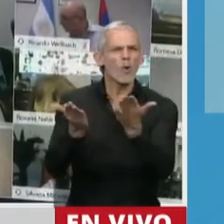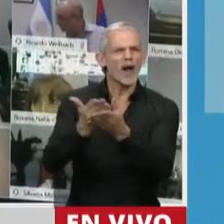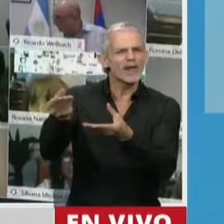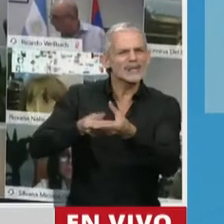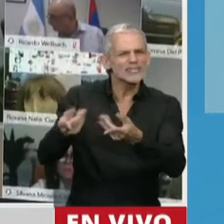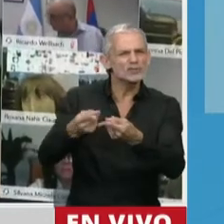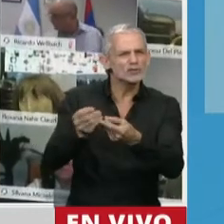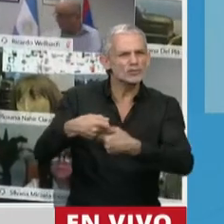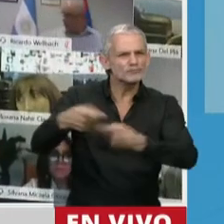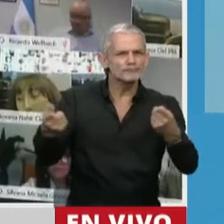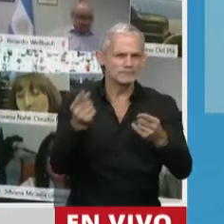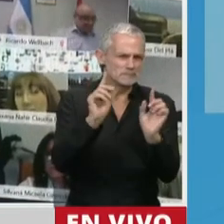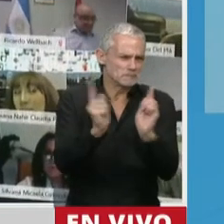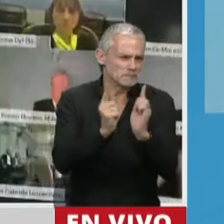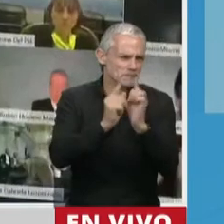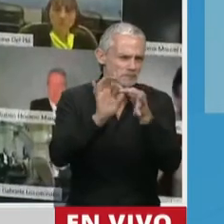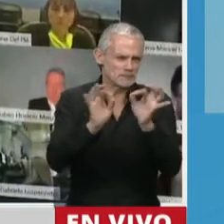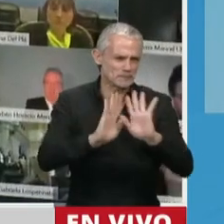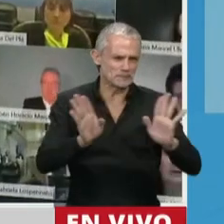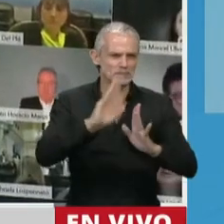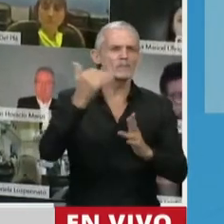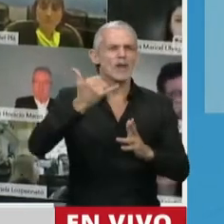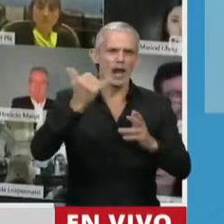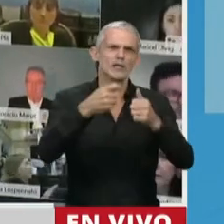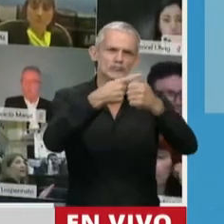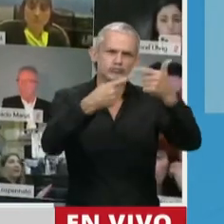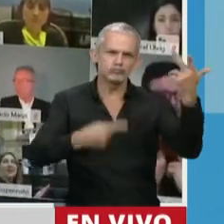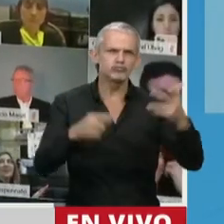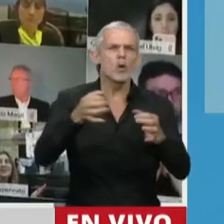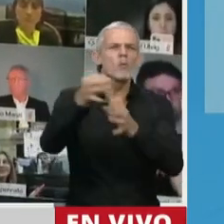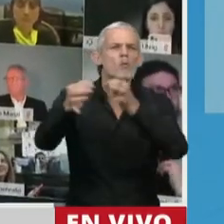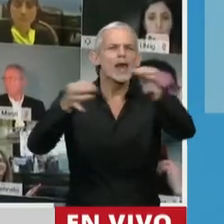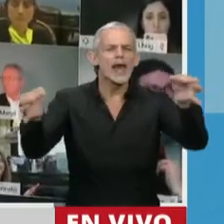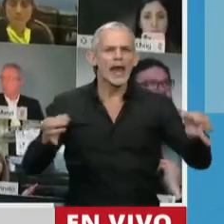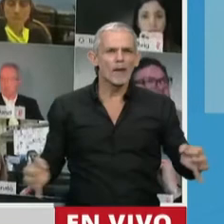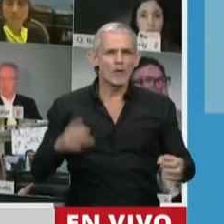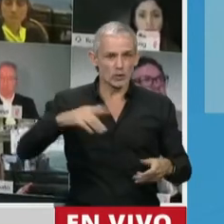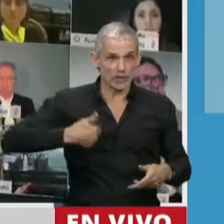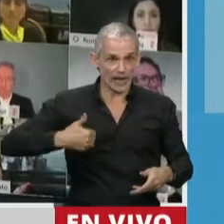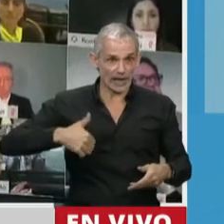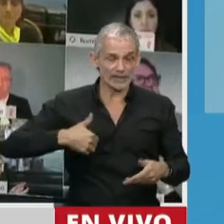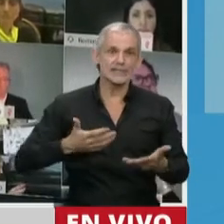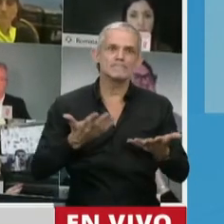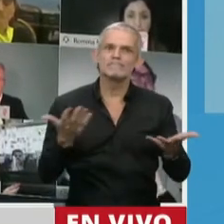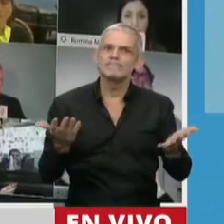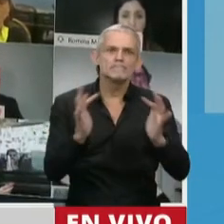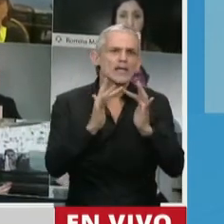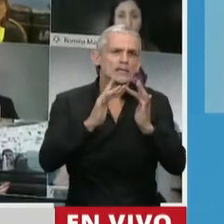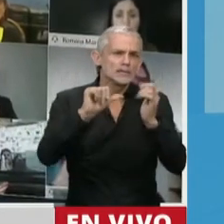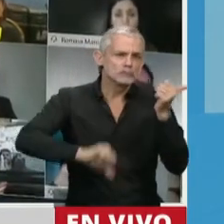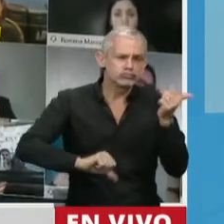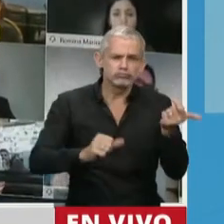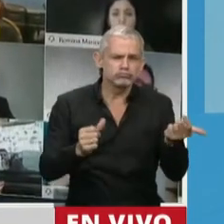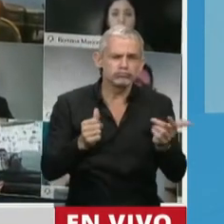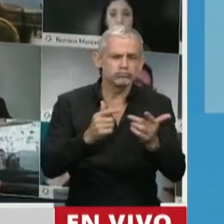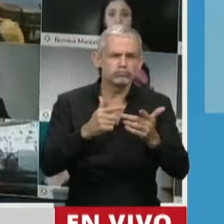y simplemente dos líneas. La primera, hay innumerable cantidad de pueblos en nuestro país que no tienen conectividad,